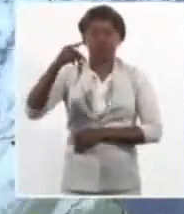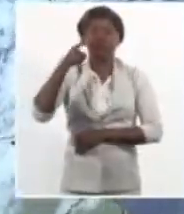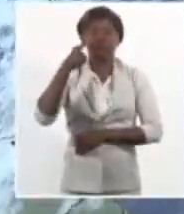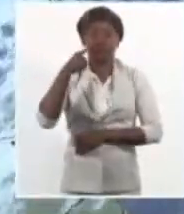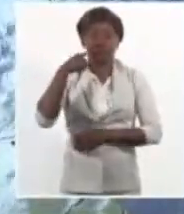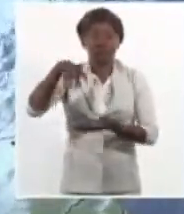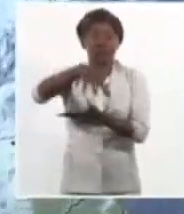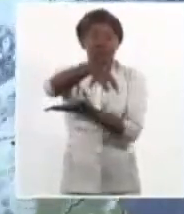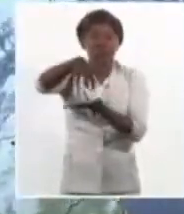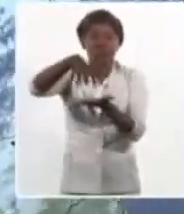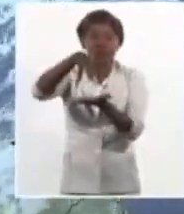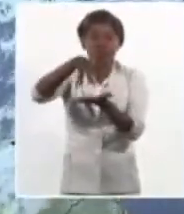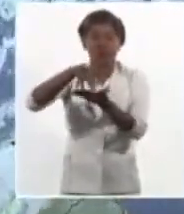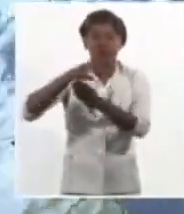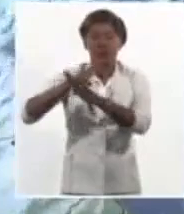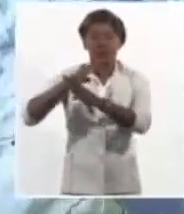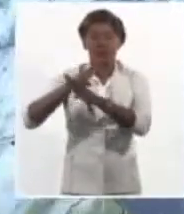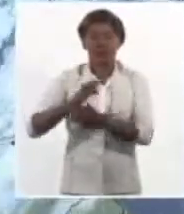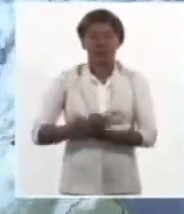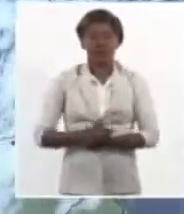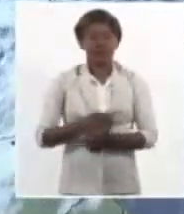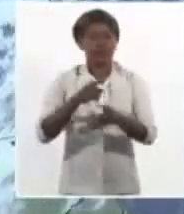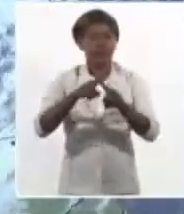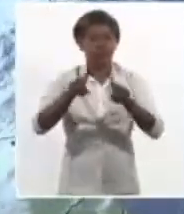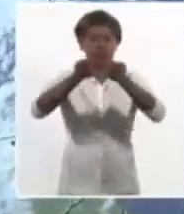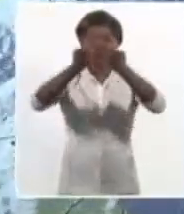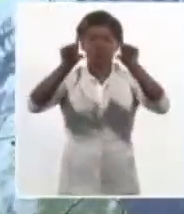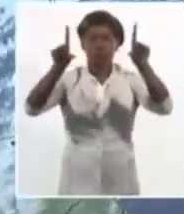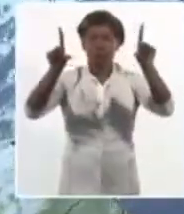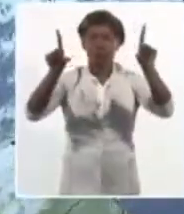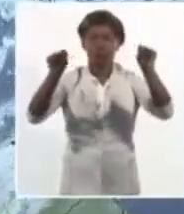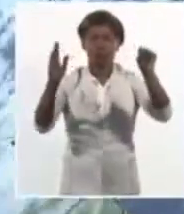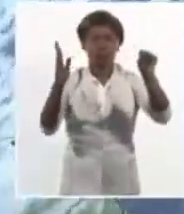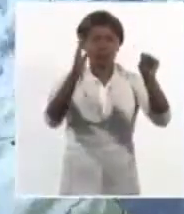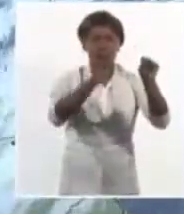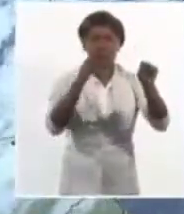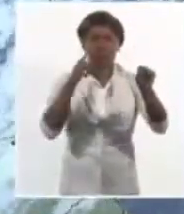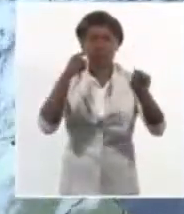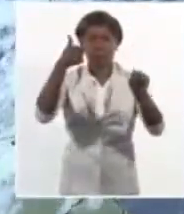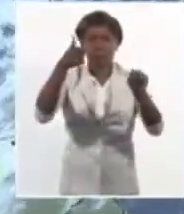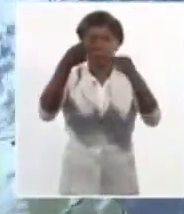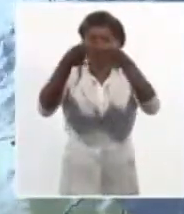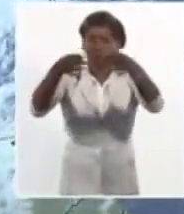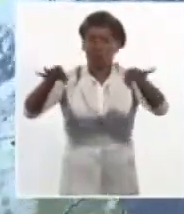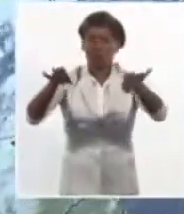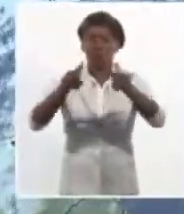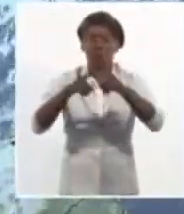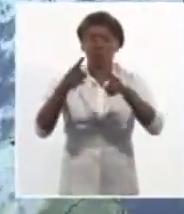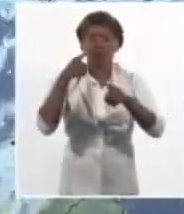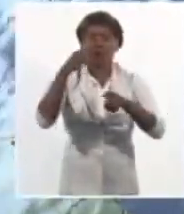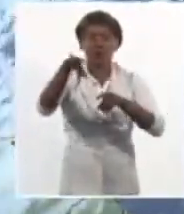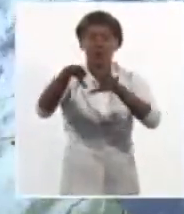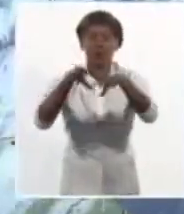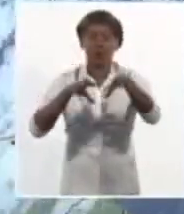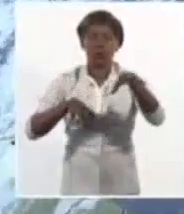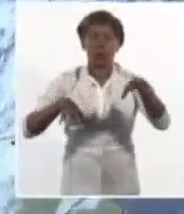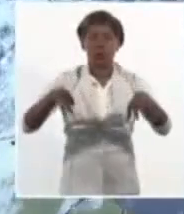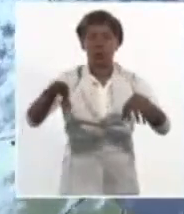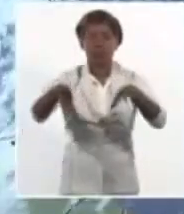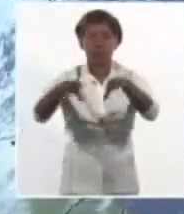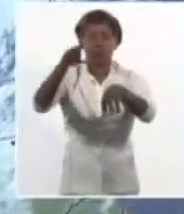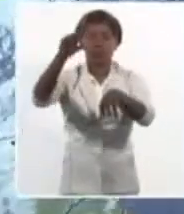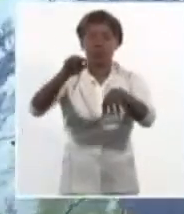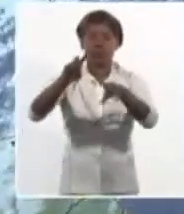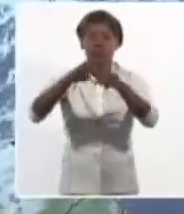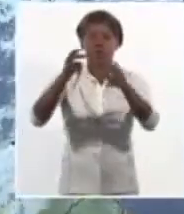Piedra en la provincia de Santiago de Cuba. En el resto del país siguen limitadas las precipitaciones porque hay cierta estabilidad en la masa de